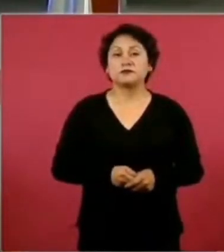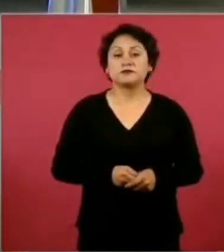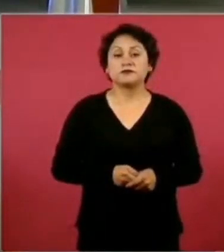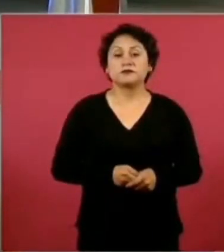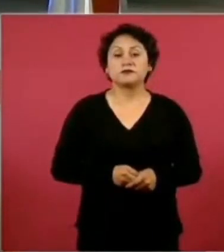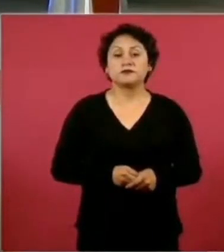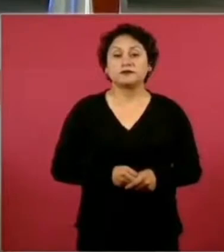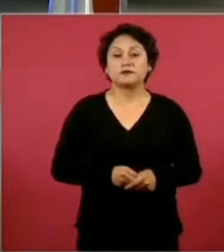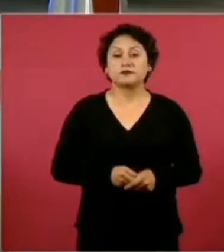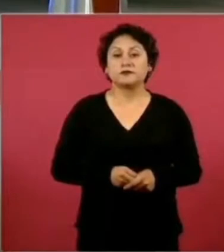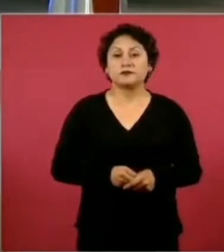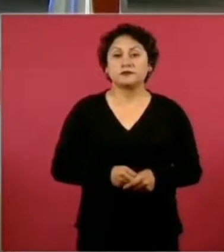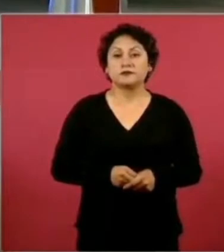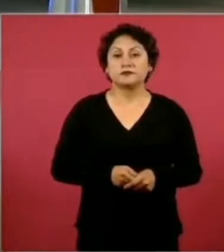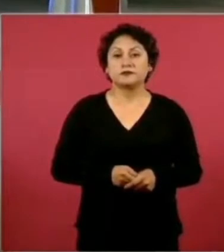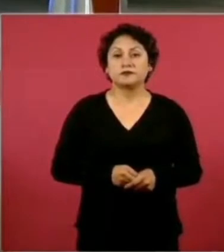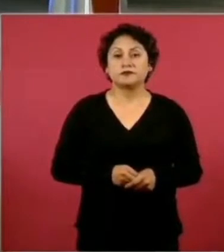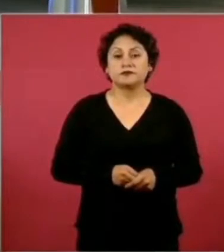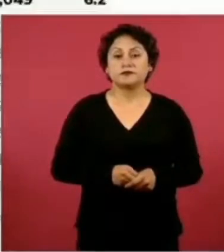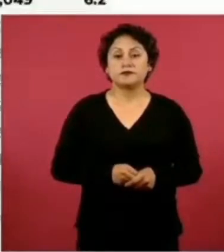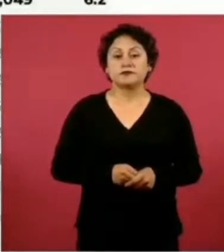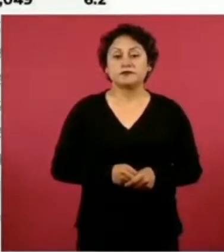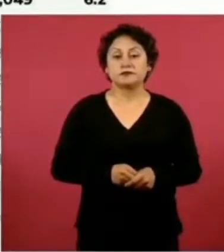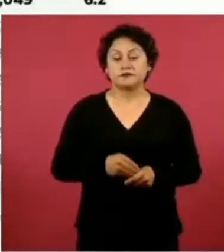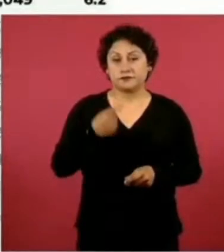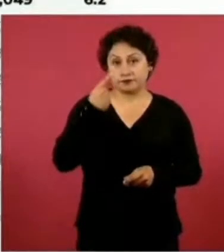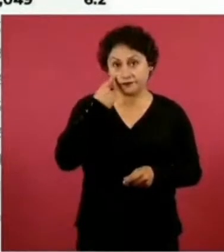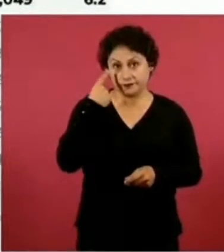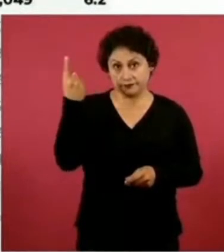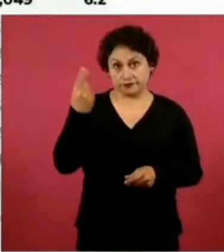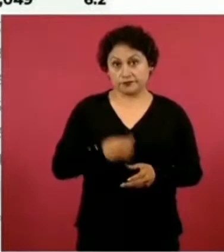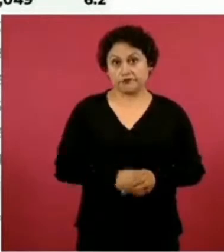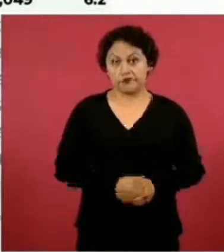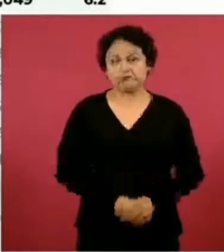24. Ajá. Miren cómo vamos.